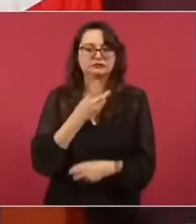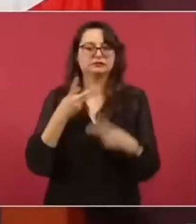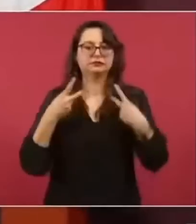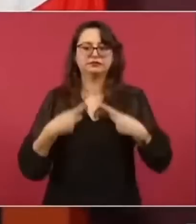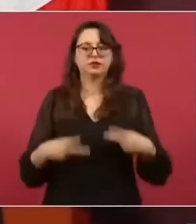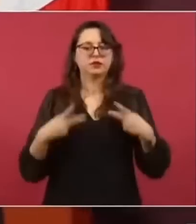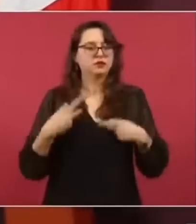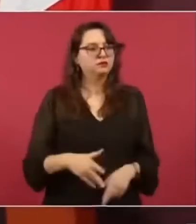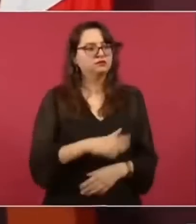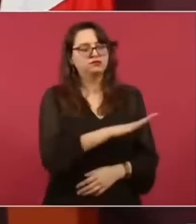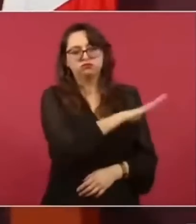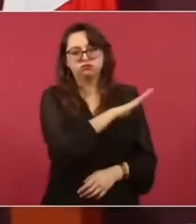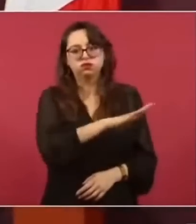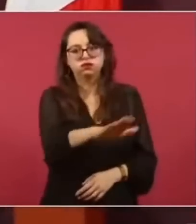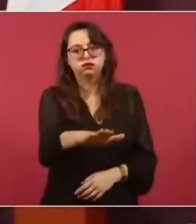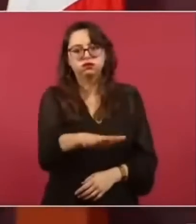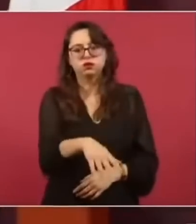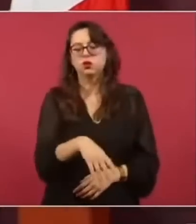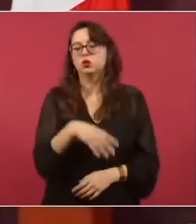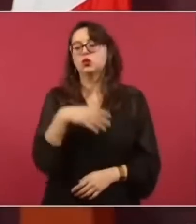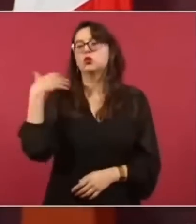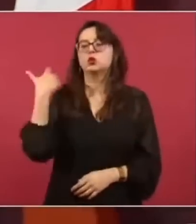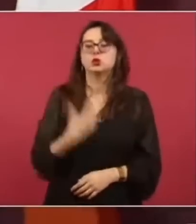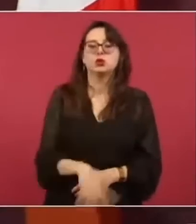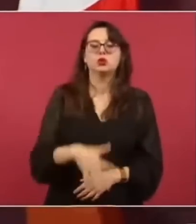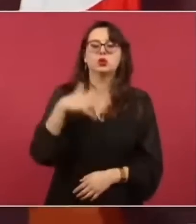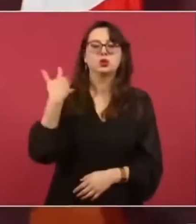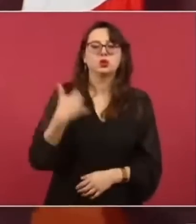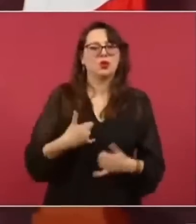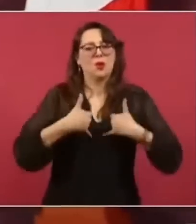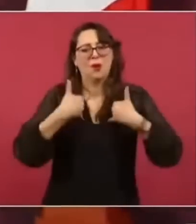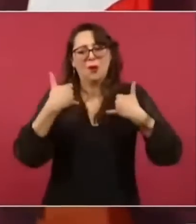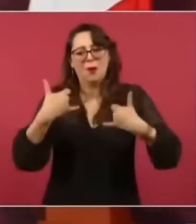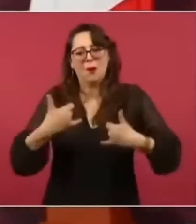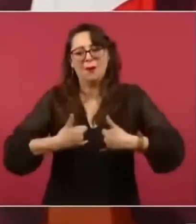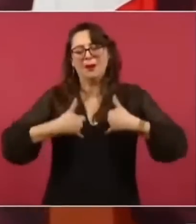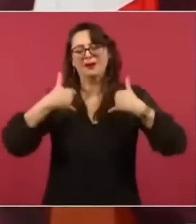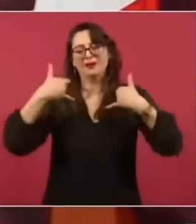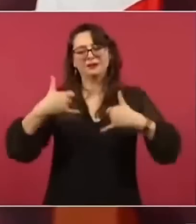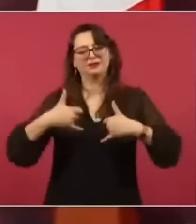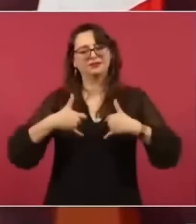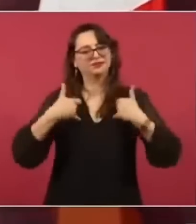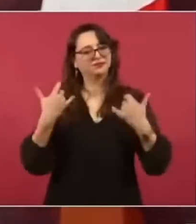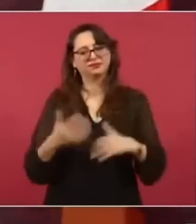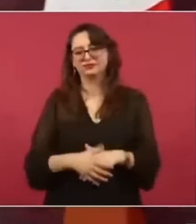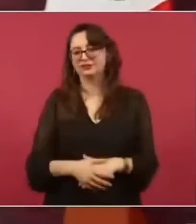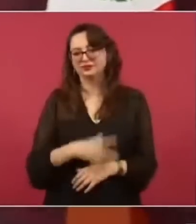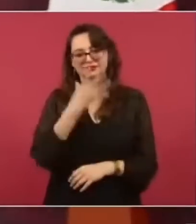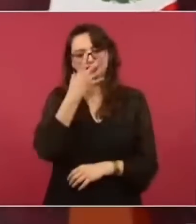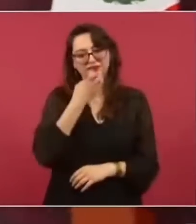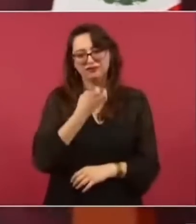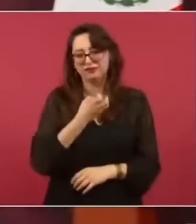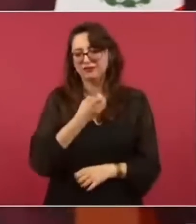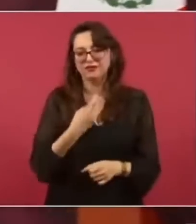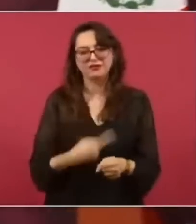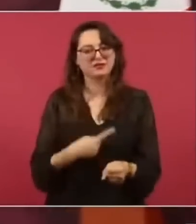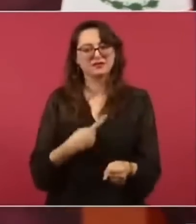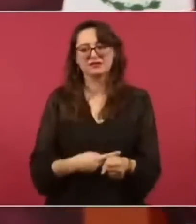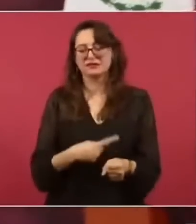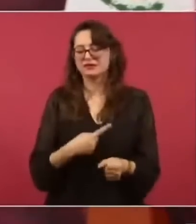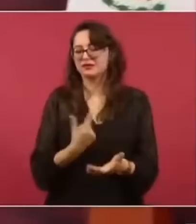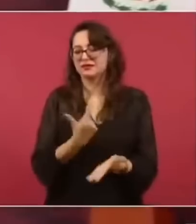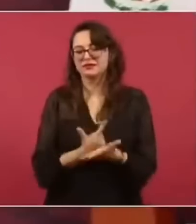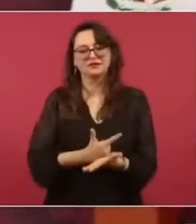que causa en los jóvenes es una pandemia tremenda